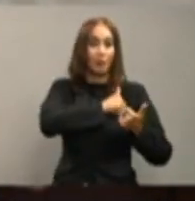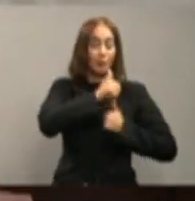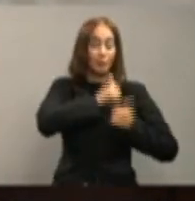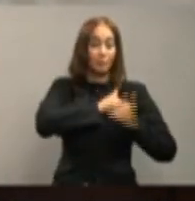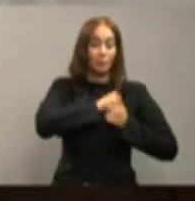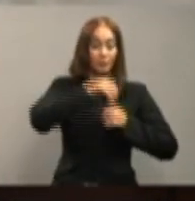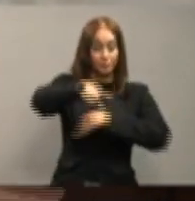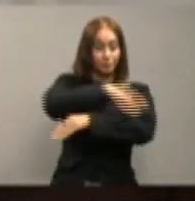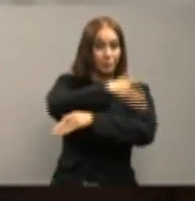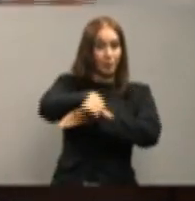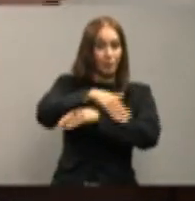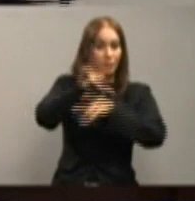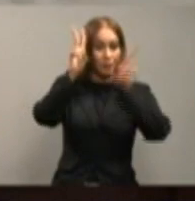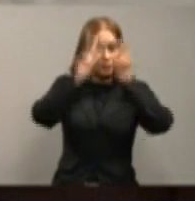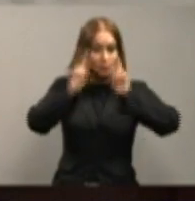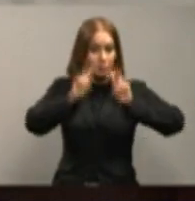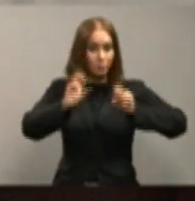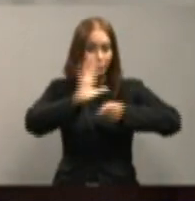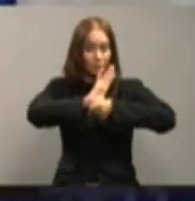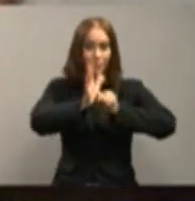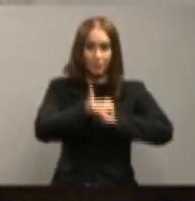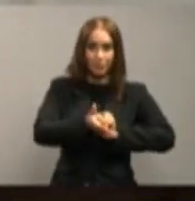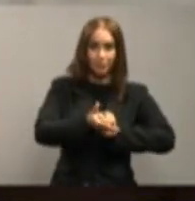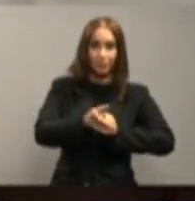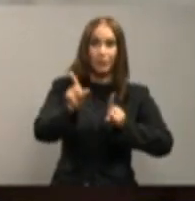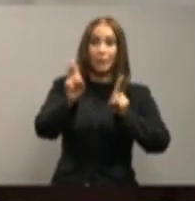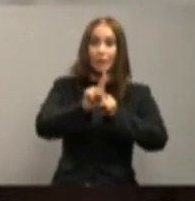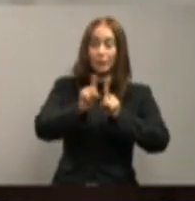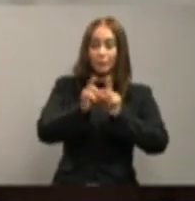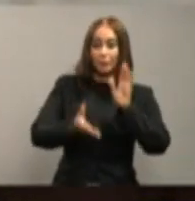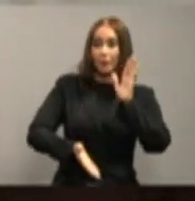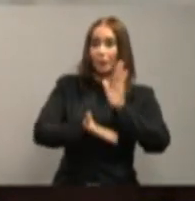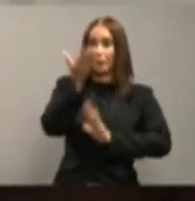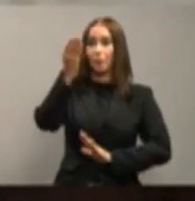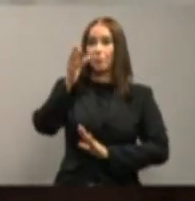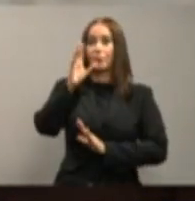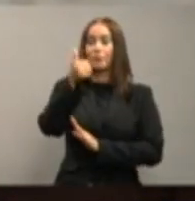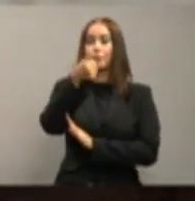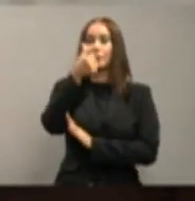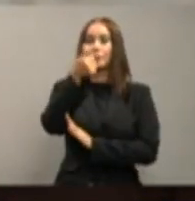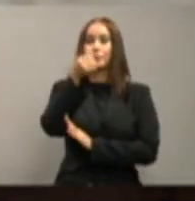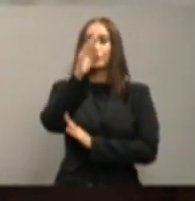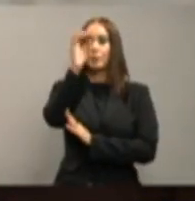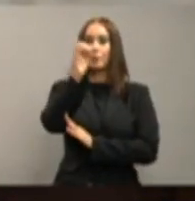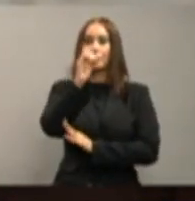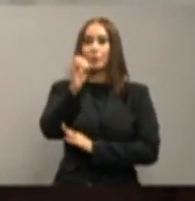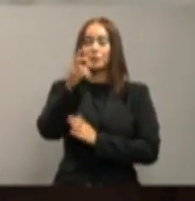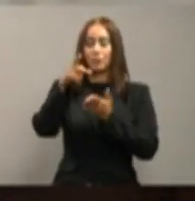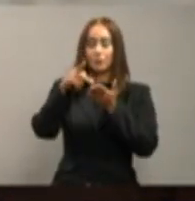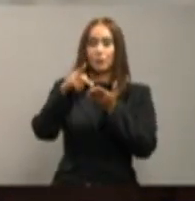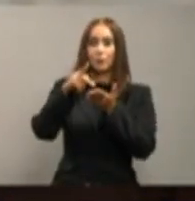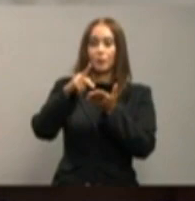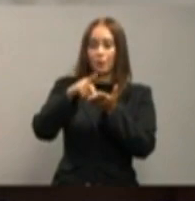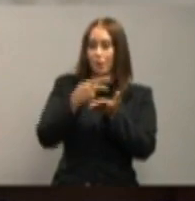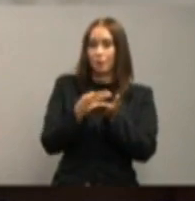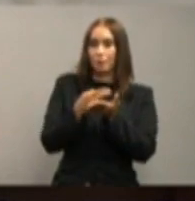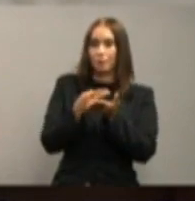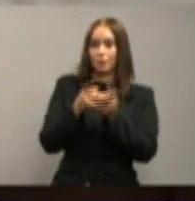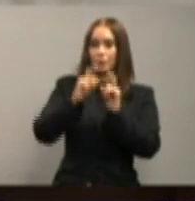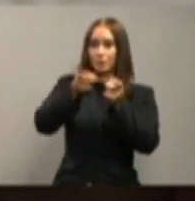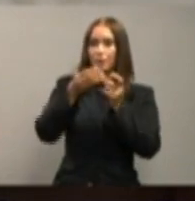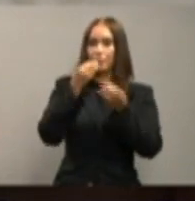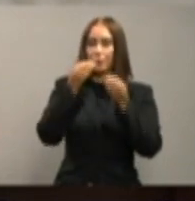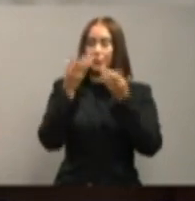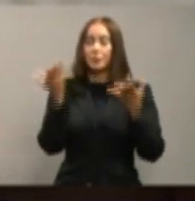supervisión especialmente del COVID-19 y también le aumentamos un 10% a la dieta especial que se le da a ellos.